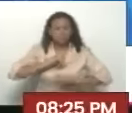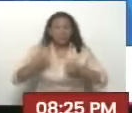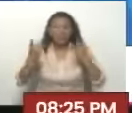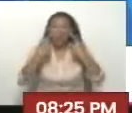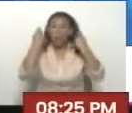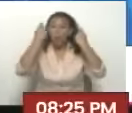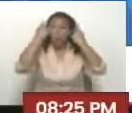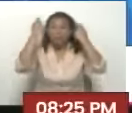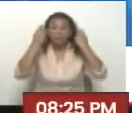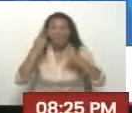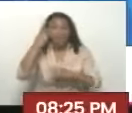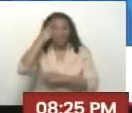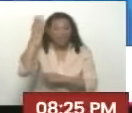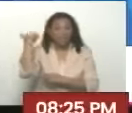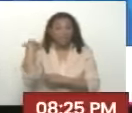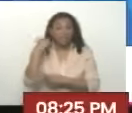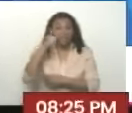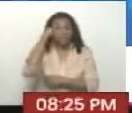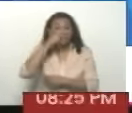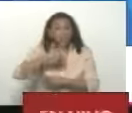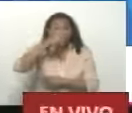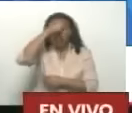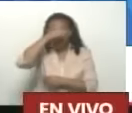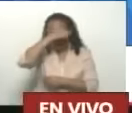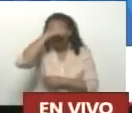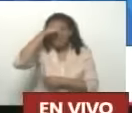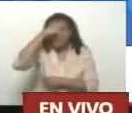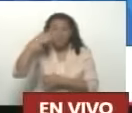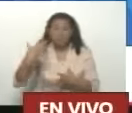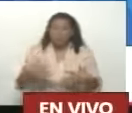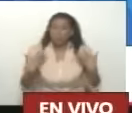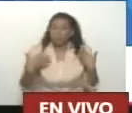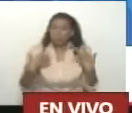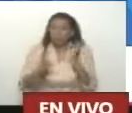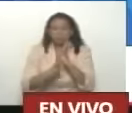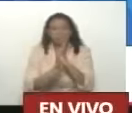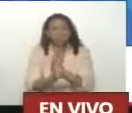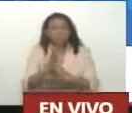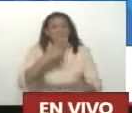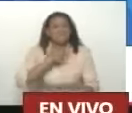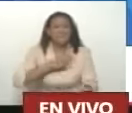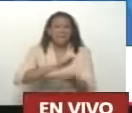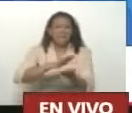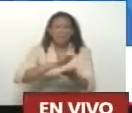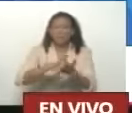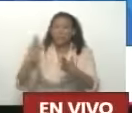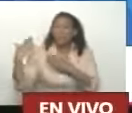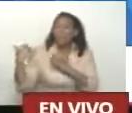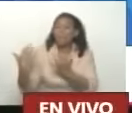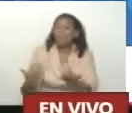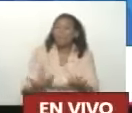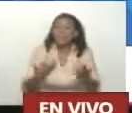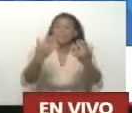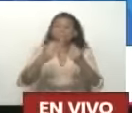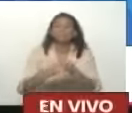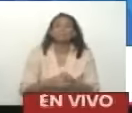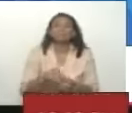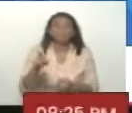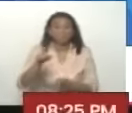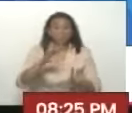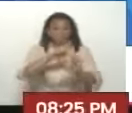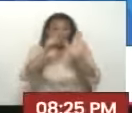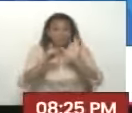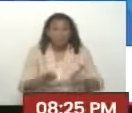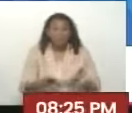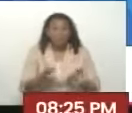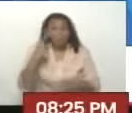jornada De ayer Una jornada Cargada De alegría Cargada De esperanza Caracterizada